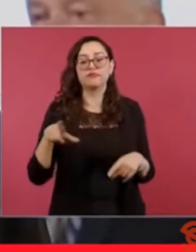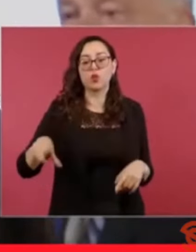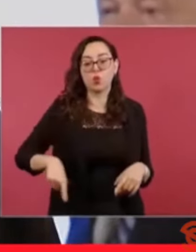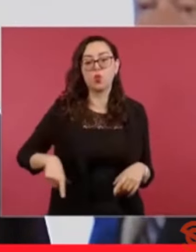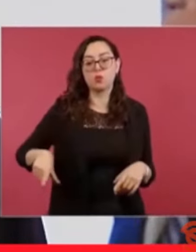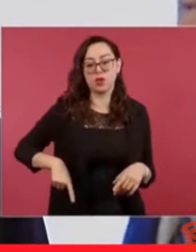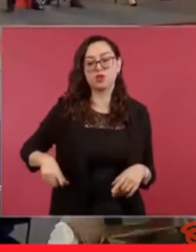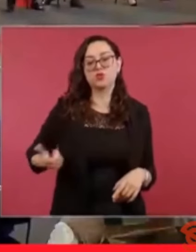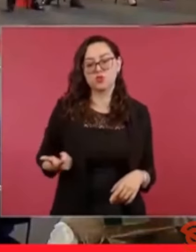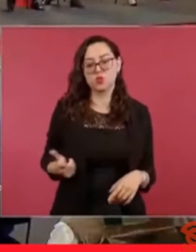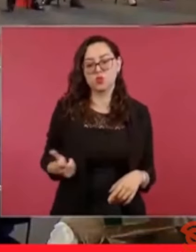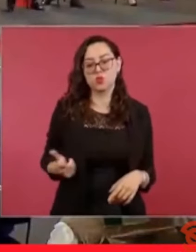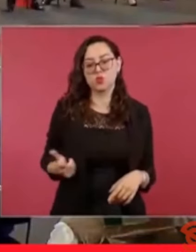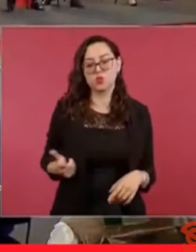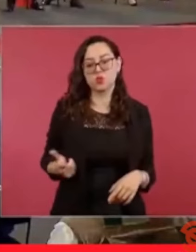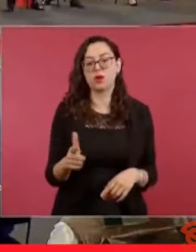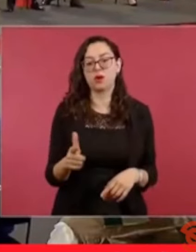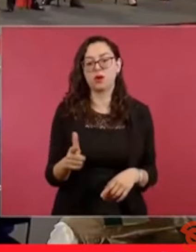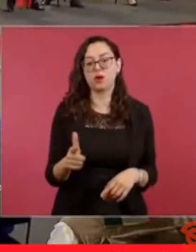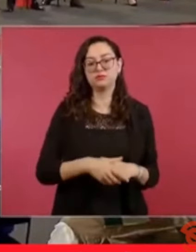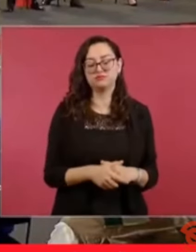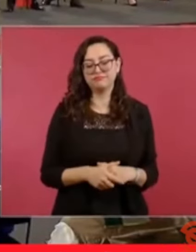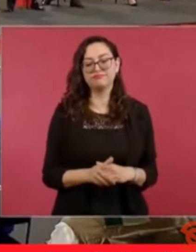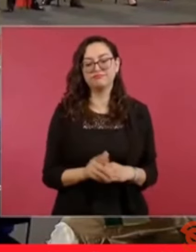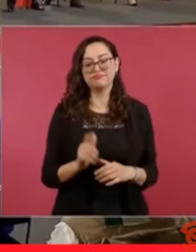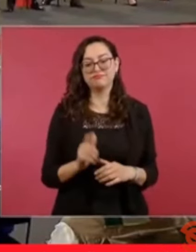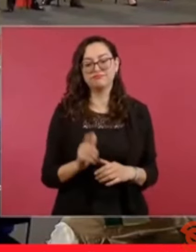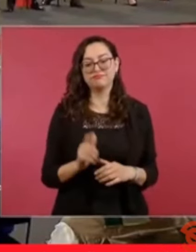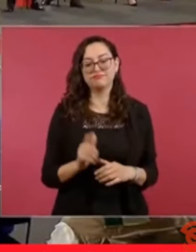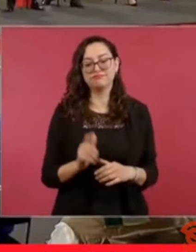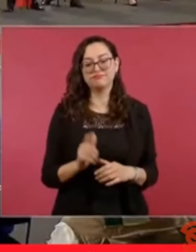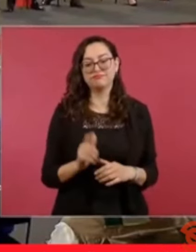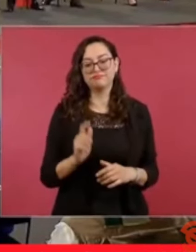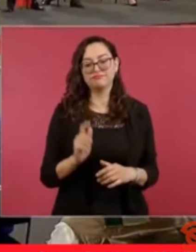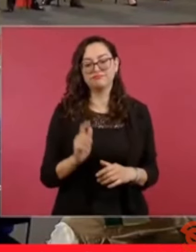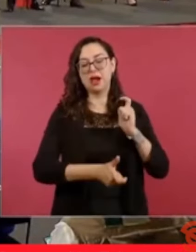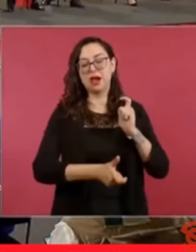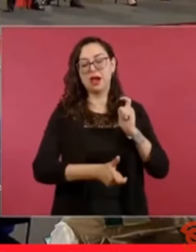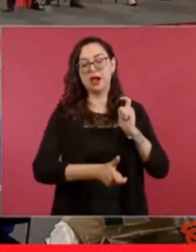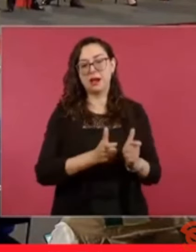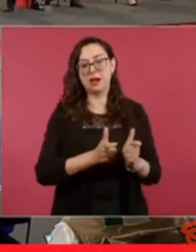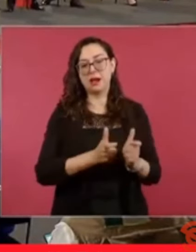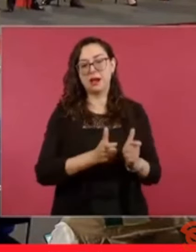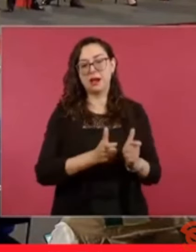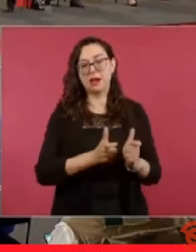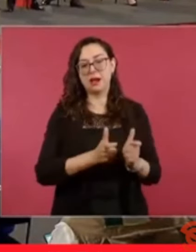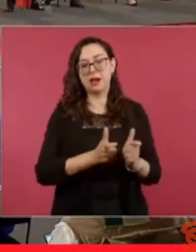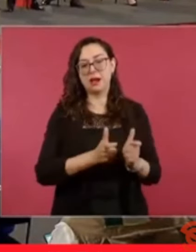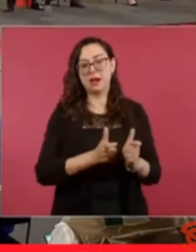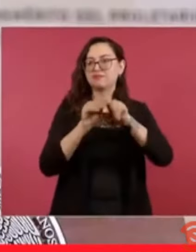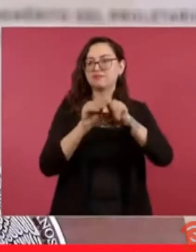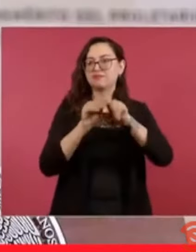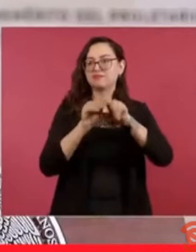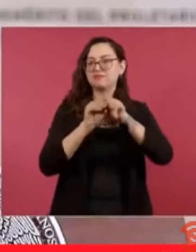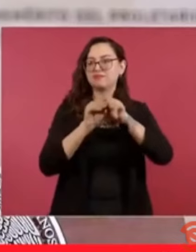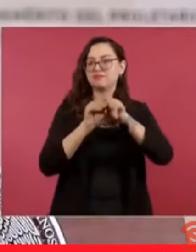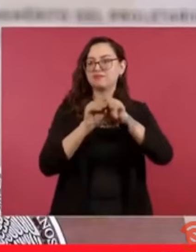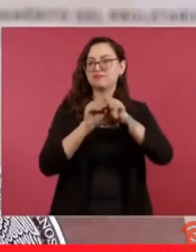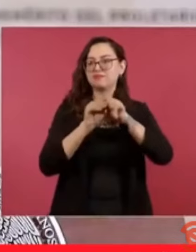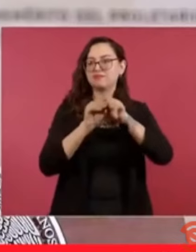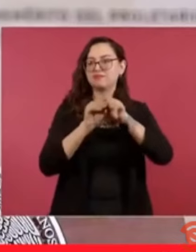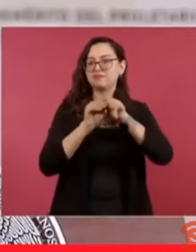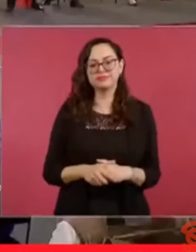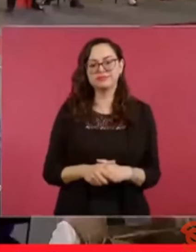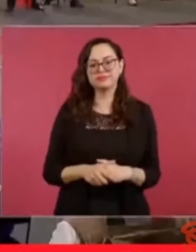de Guanajuato que presta asesorías de comunicación política y vamos a ver aquí